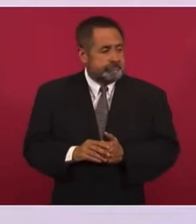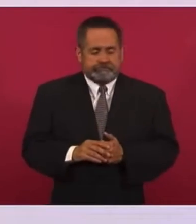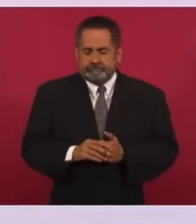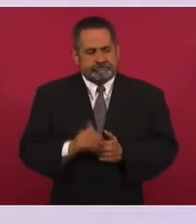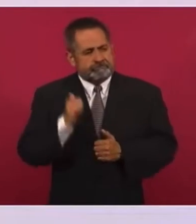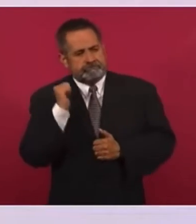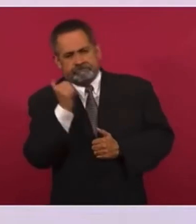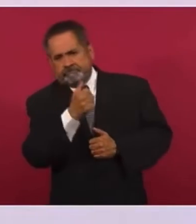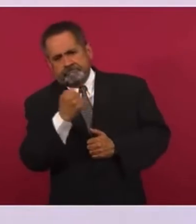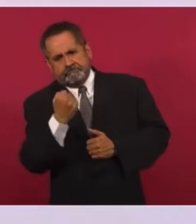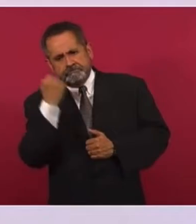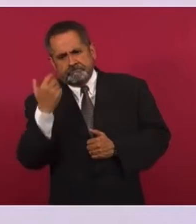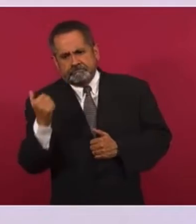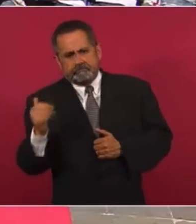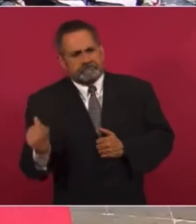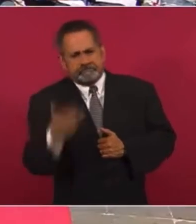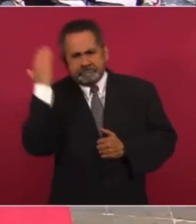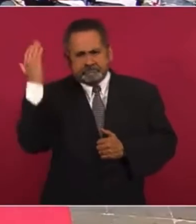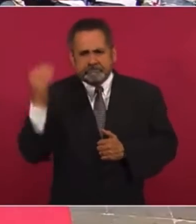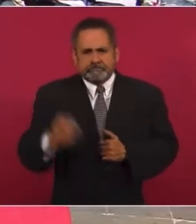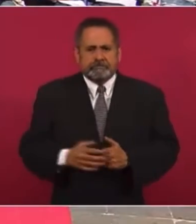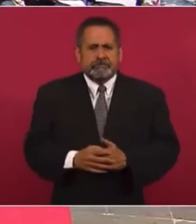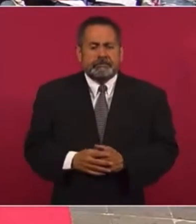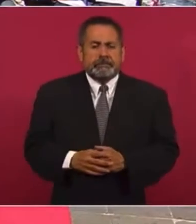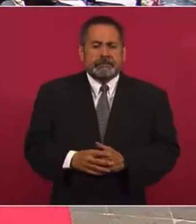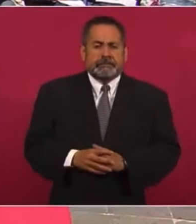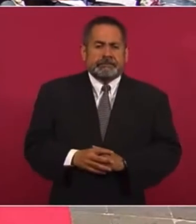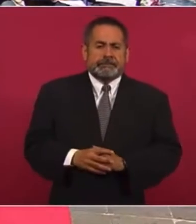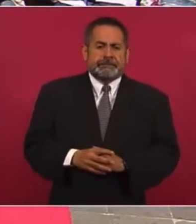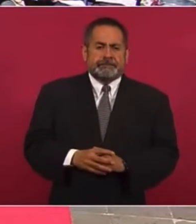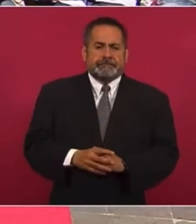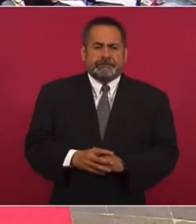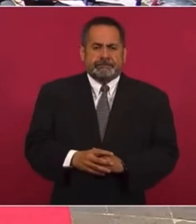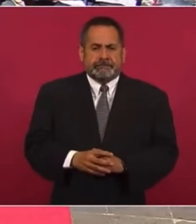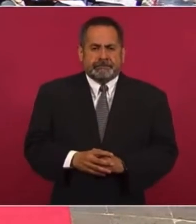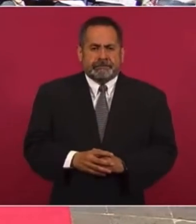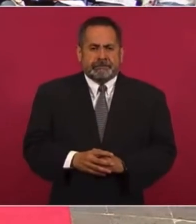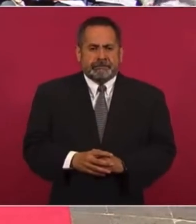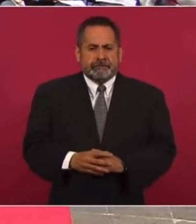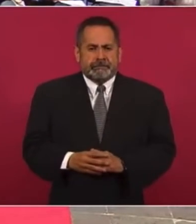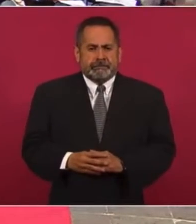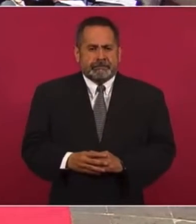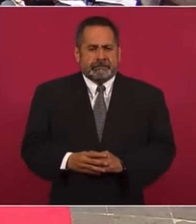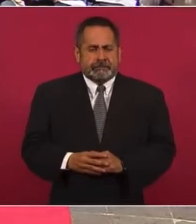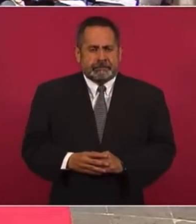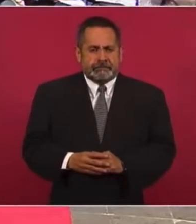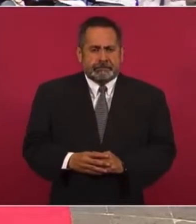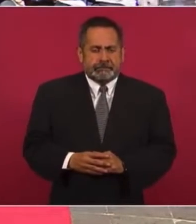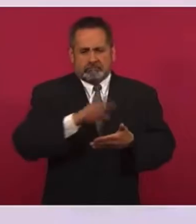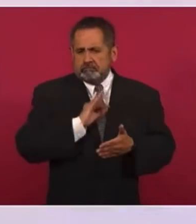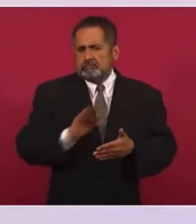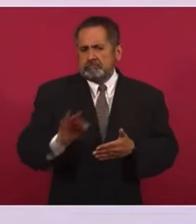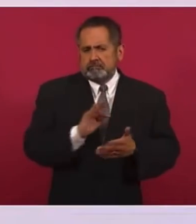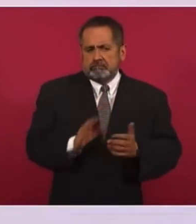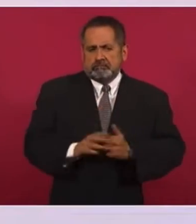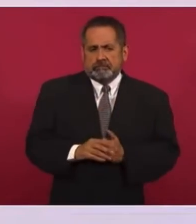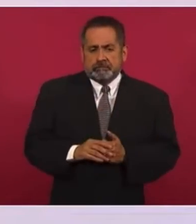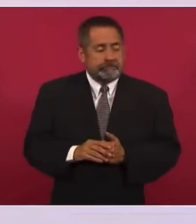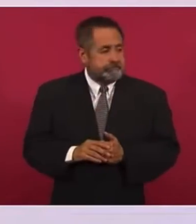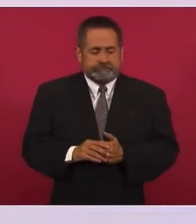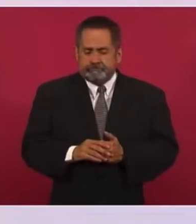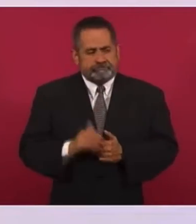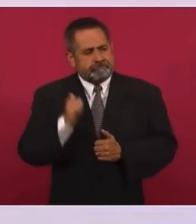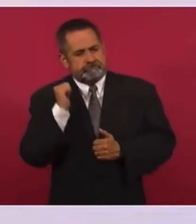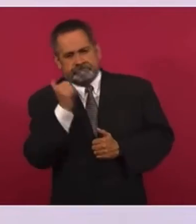carajo, los mandé al